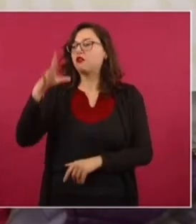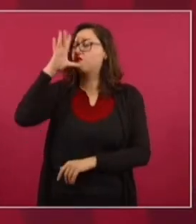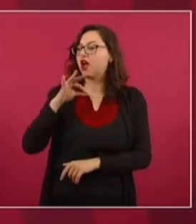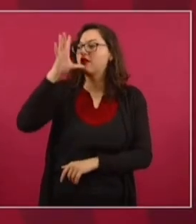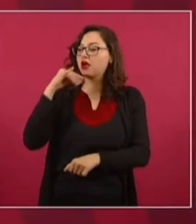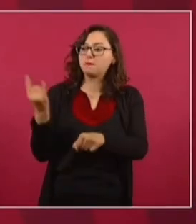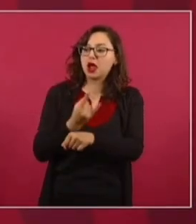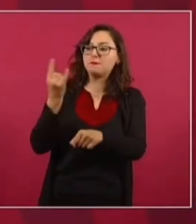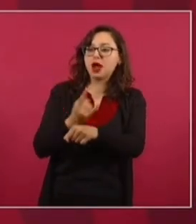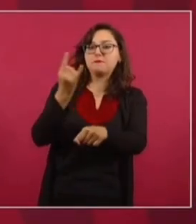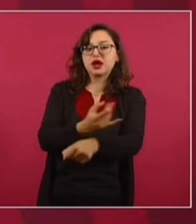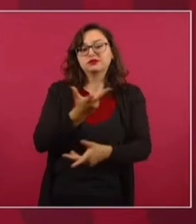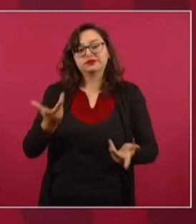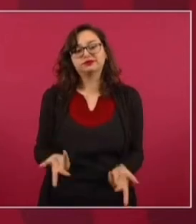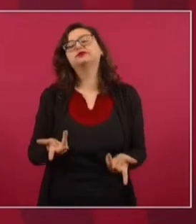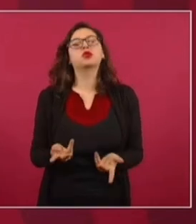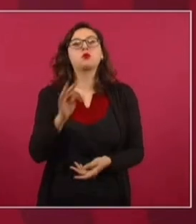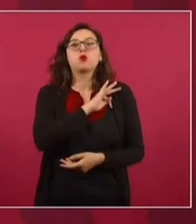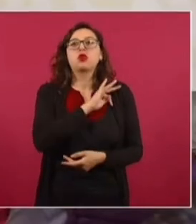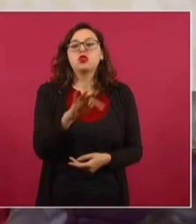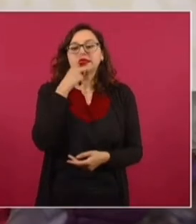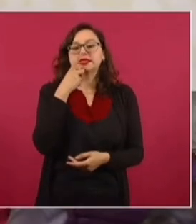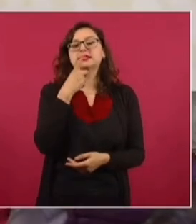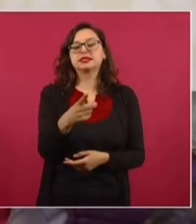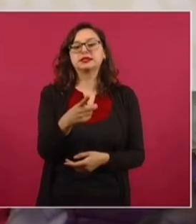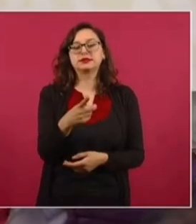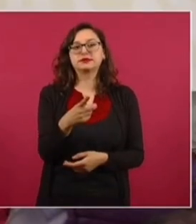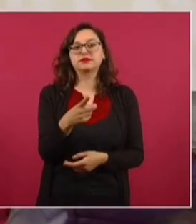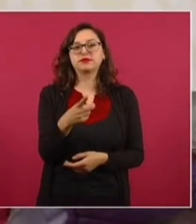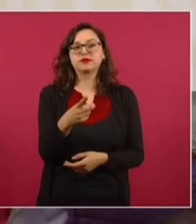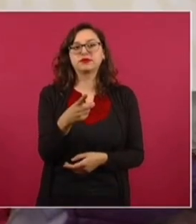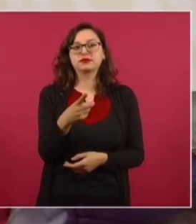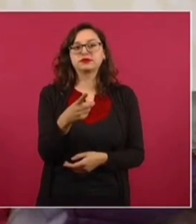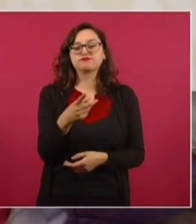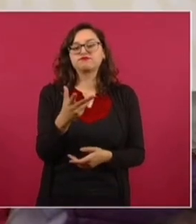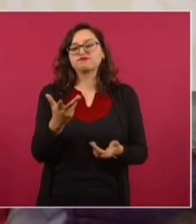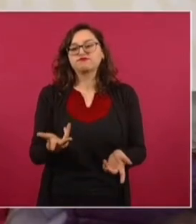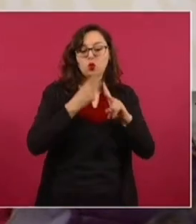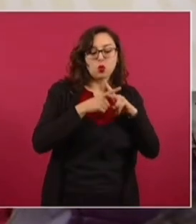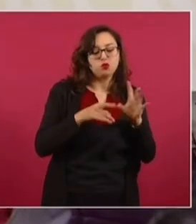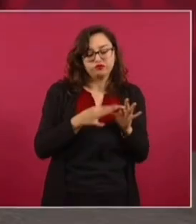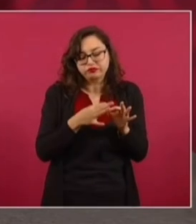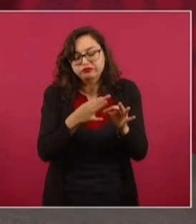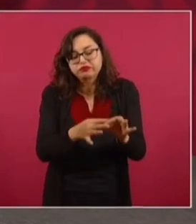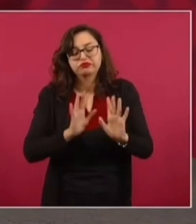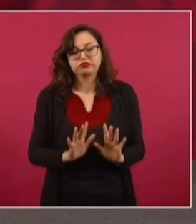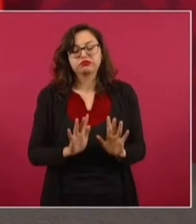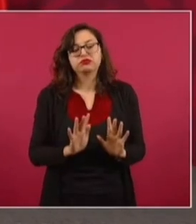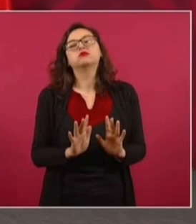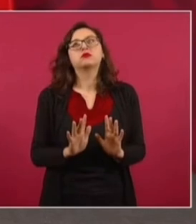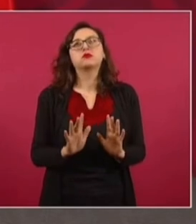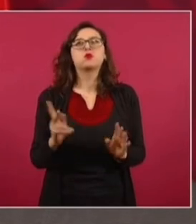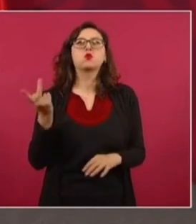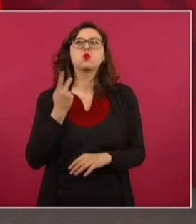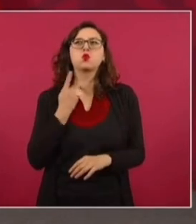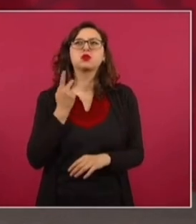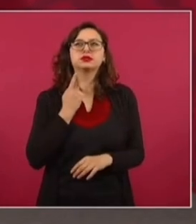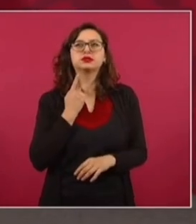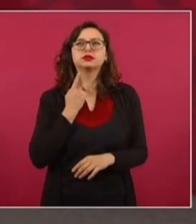Si hablamos en términos pragmáticos, que no me gusta mucho, se dice que la política